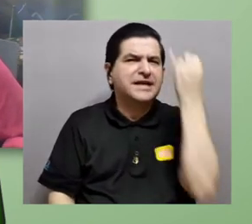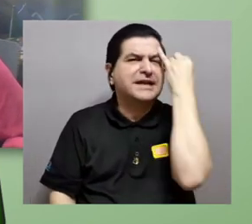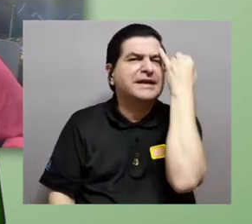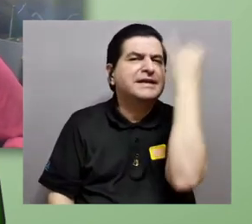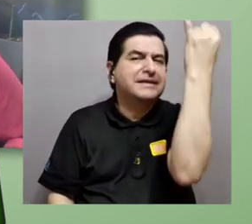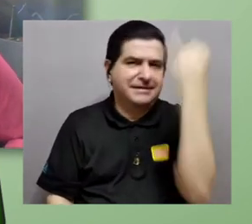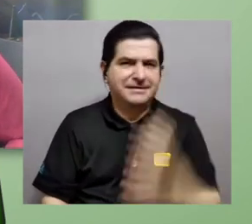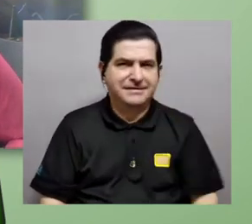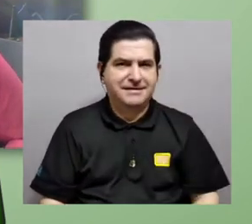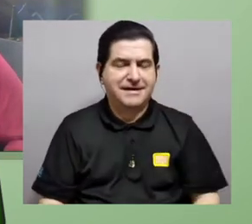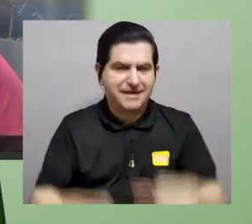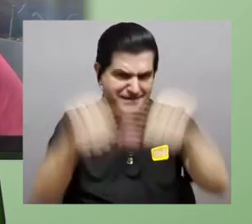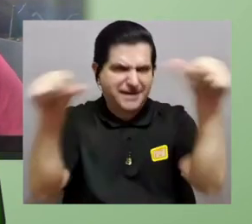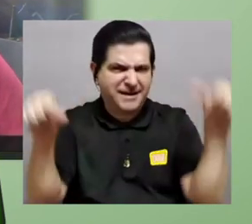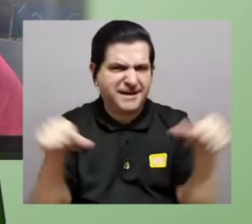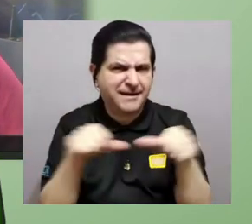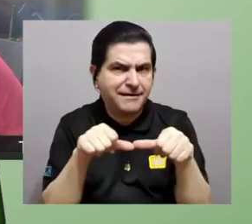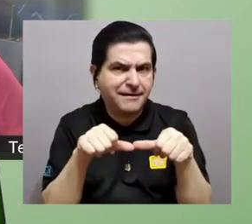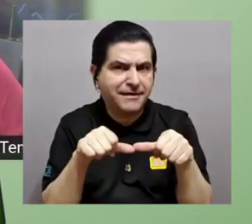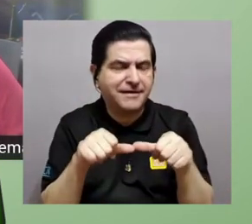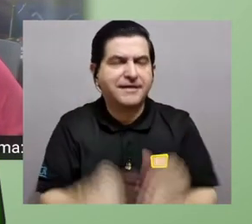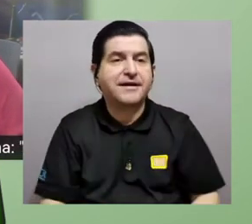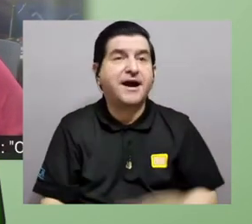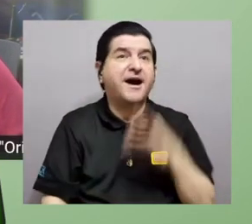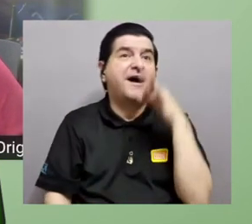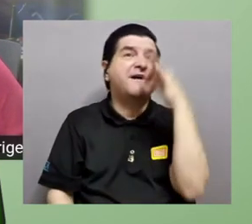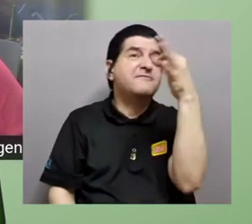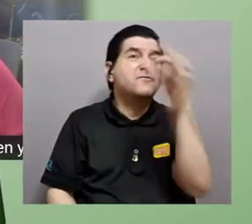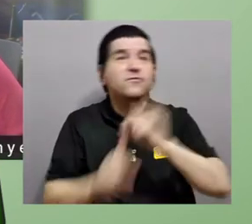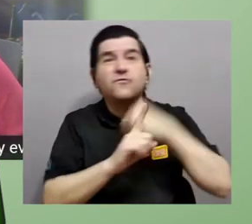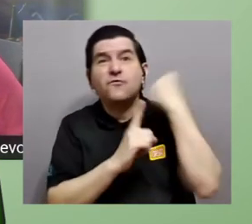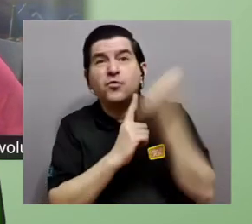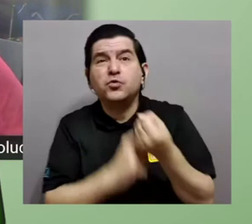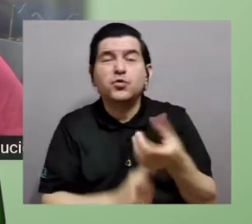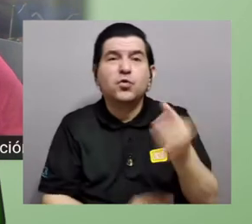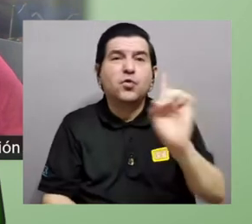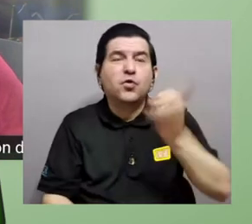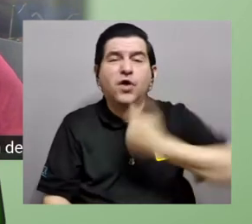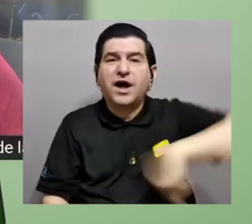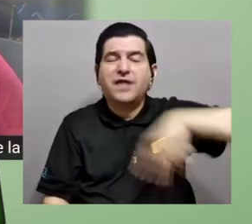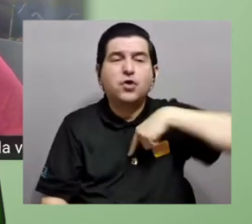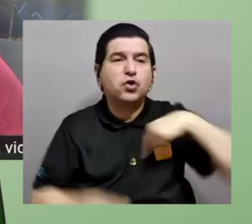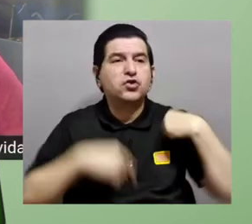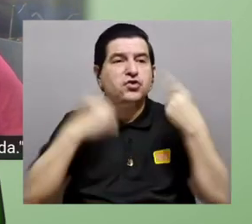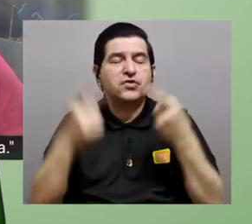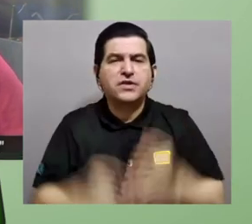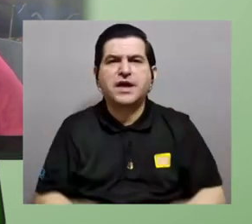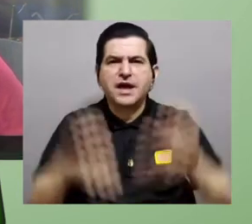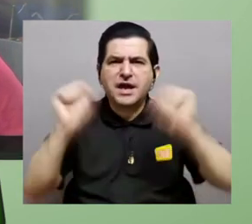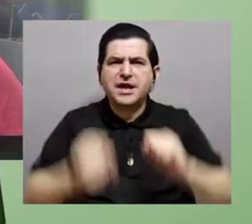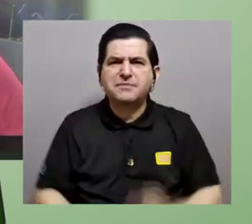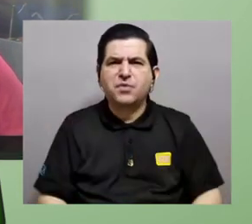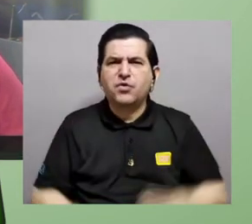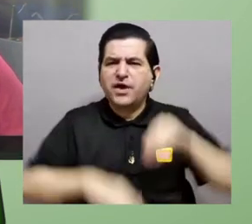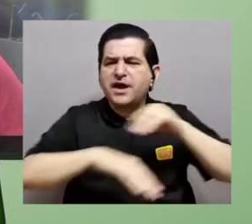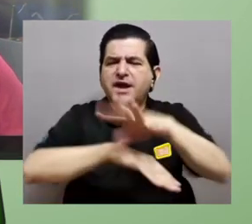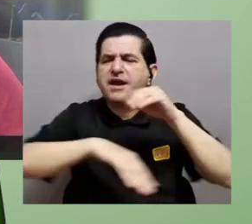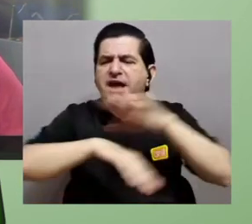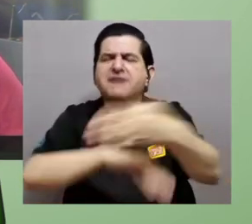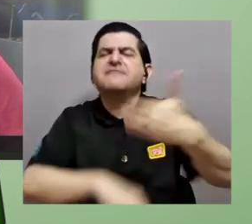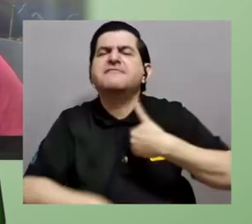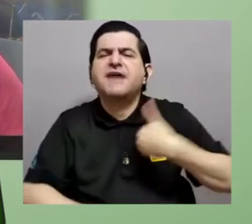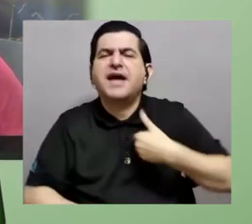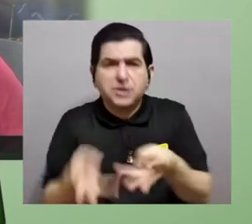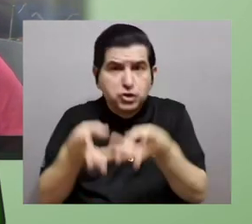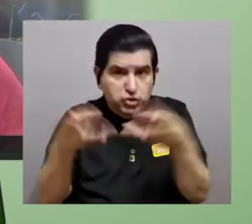Es decir, que ustedes tendrían planteados en esta área un futuro panorama de hacia dónde nos estamos yendo y cómo se puede conformar y